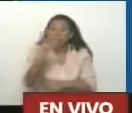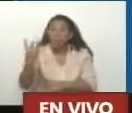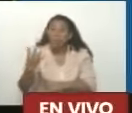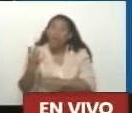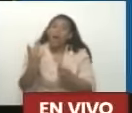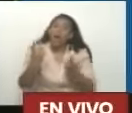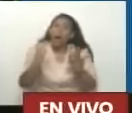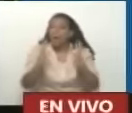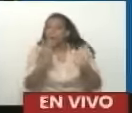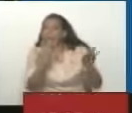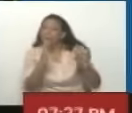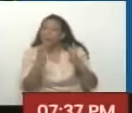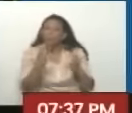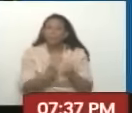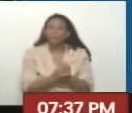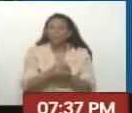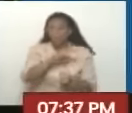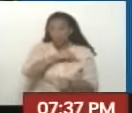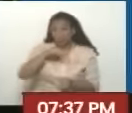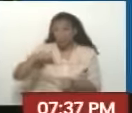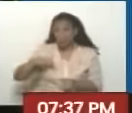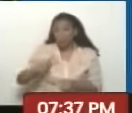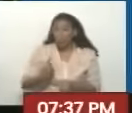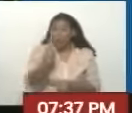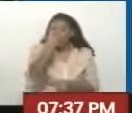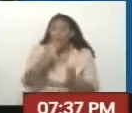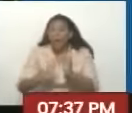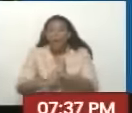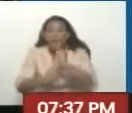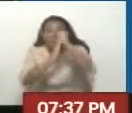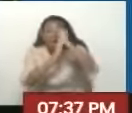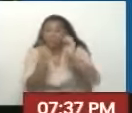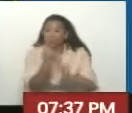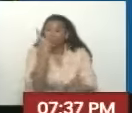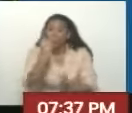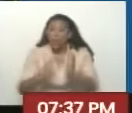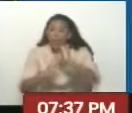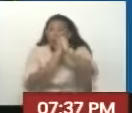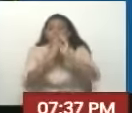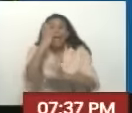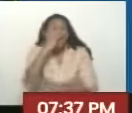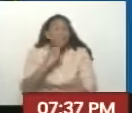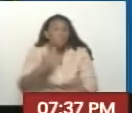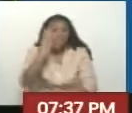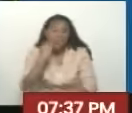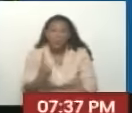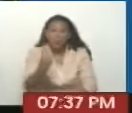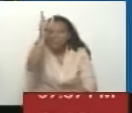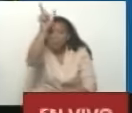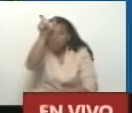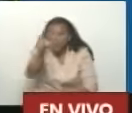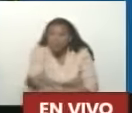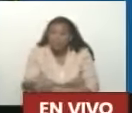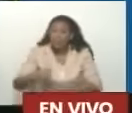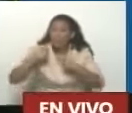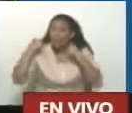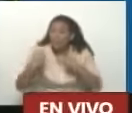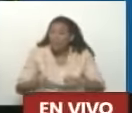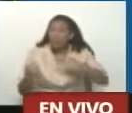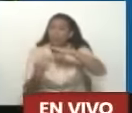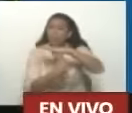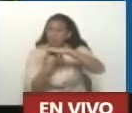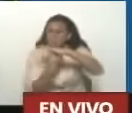Diferencia Que nosotros Tenemos un candidato Con experiencia Un candidato Vital Un